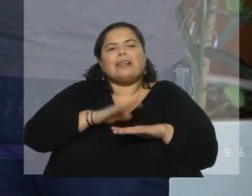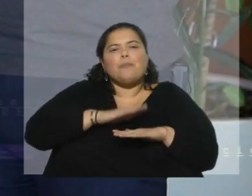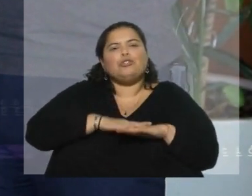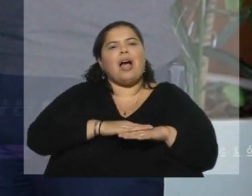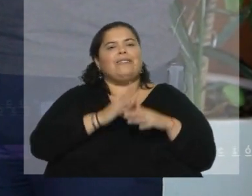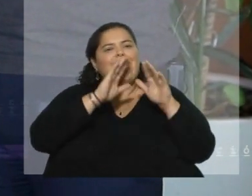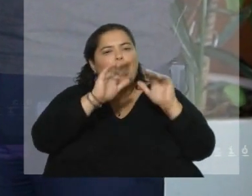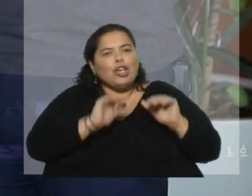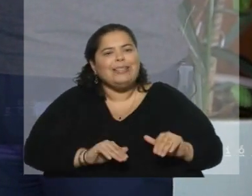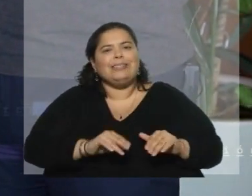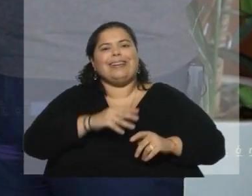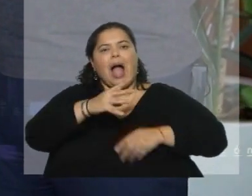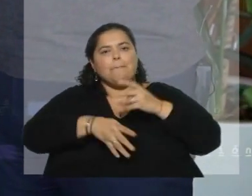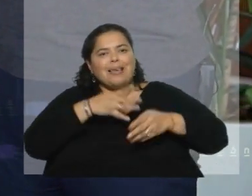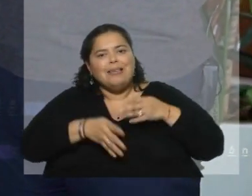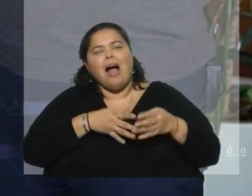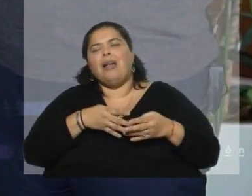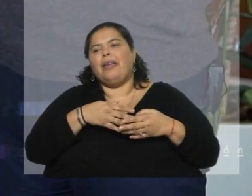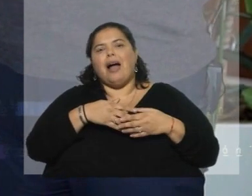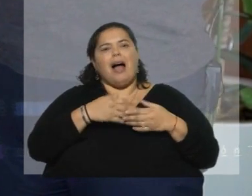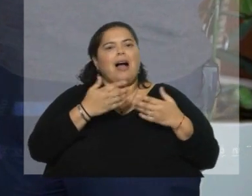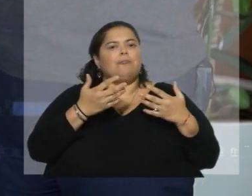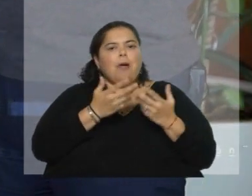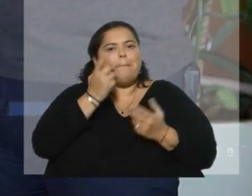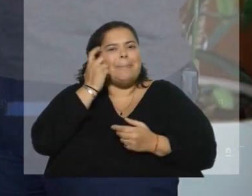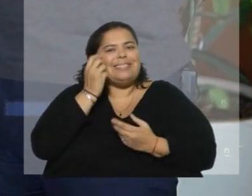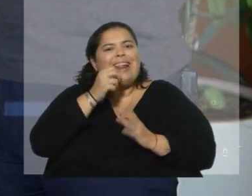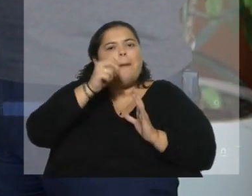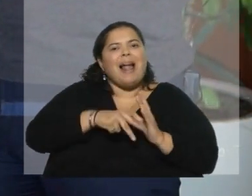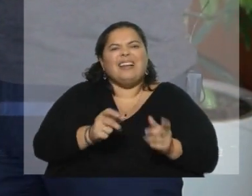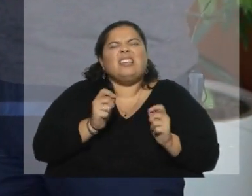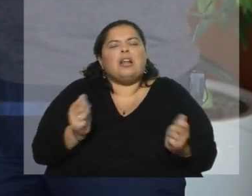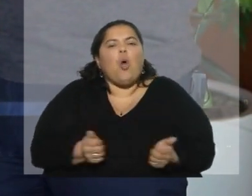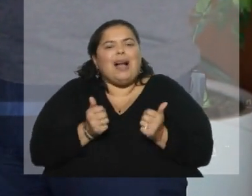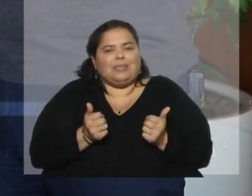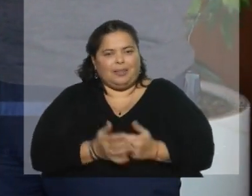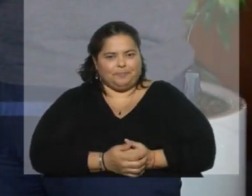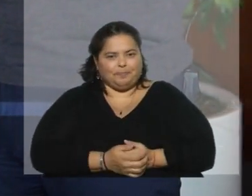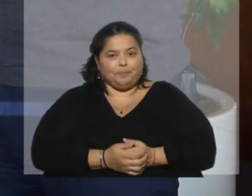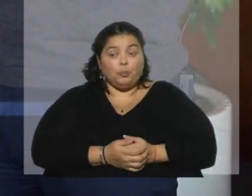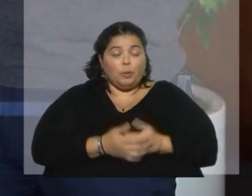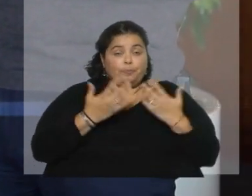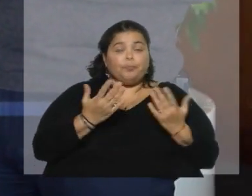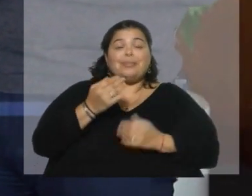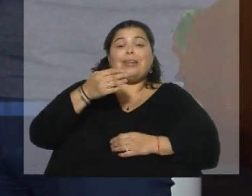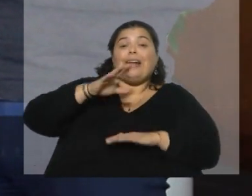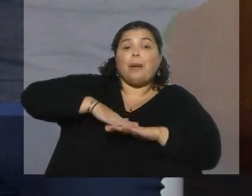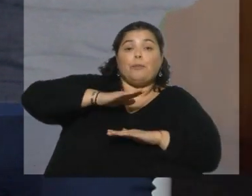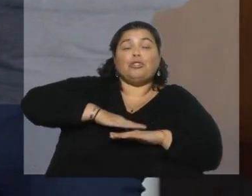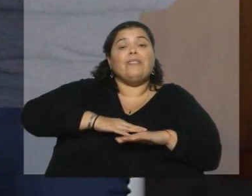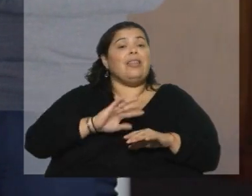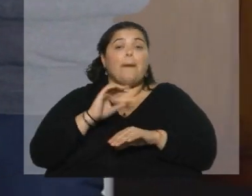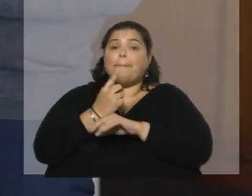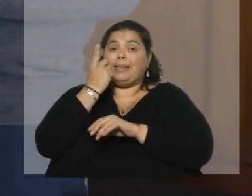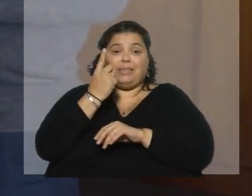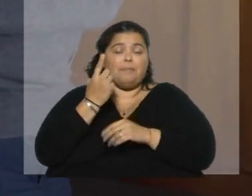maquinaria necesaria, de, digamos, de pensar el plan? Bien, la responsabilidad se pone principalmente sobre